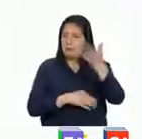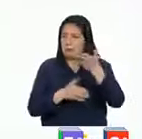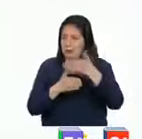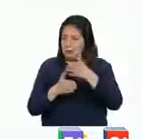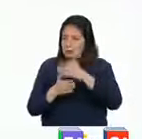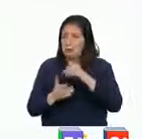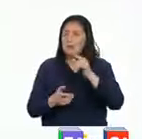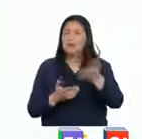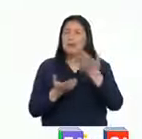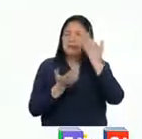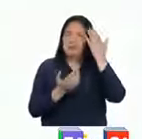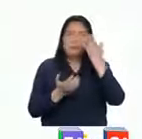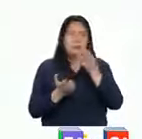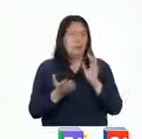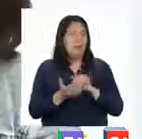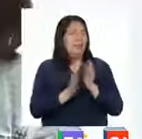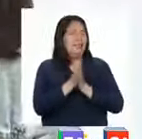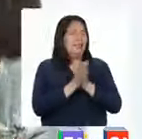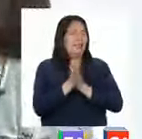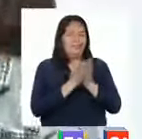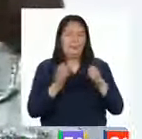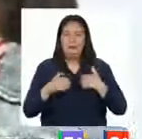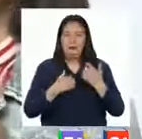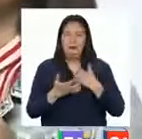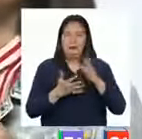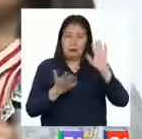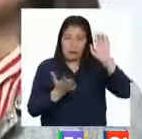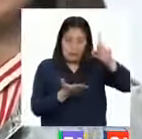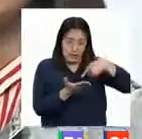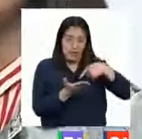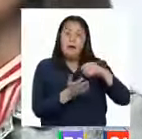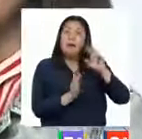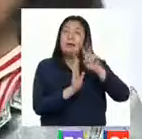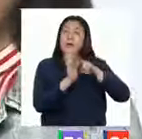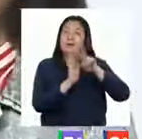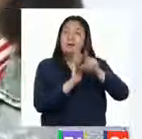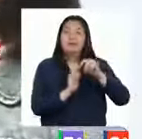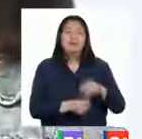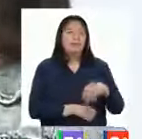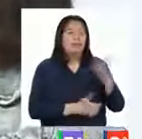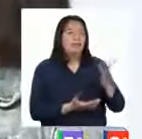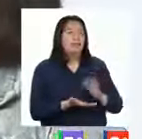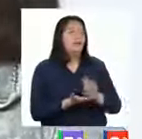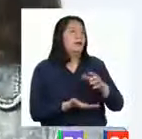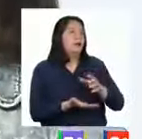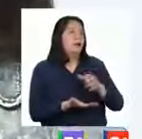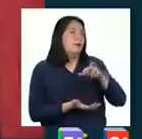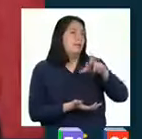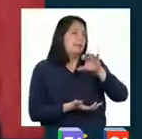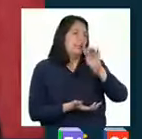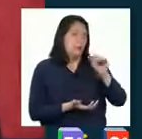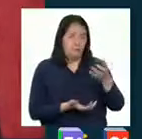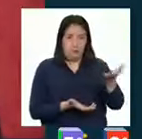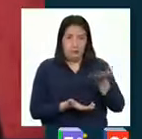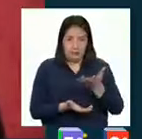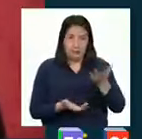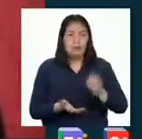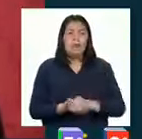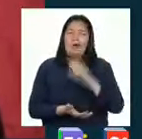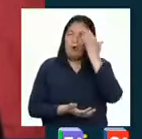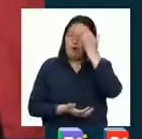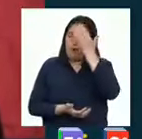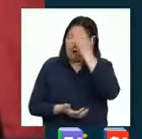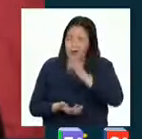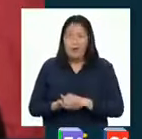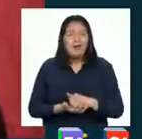compartirán sus propuestas. ¡Ay, qué emoción! Tenemos una videollamada de Nashley desde Pisco. ¡Bienvenida, Nashley! Hola, Patty.